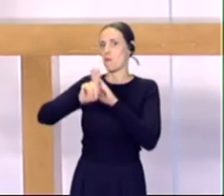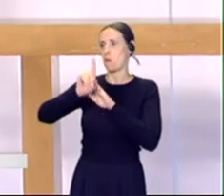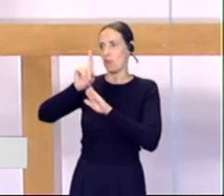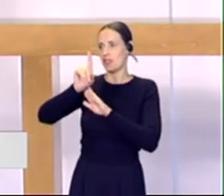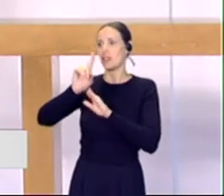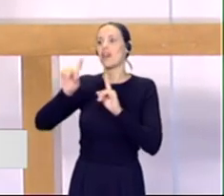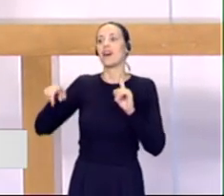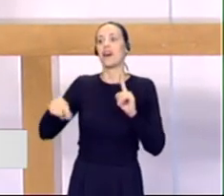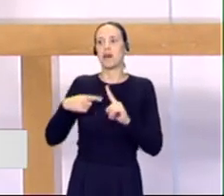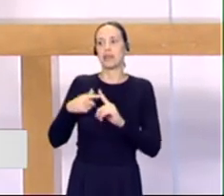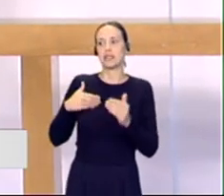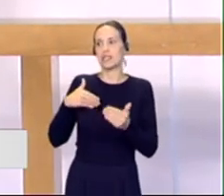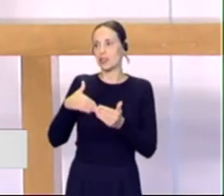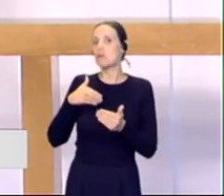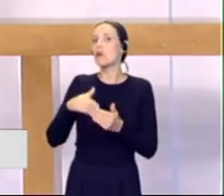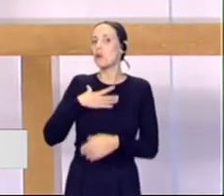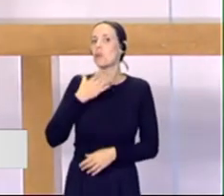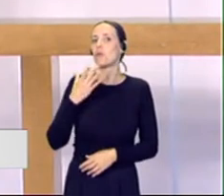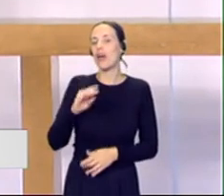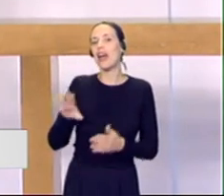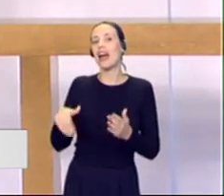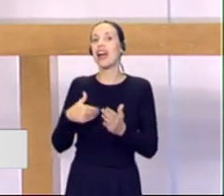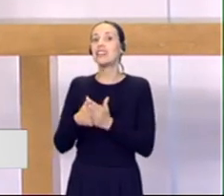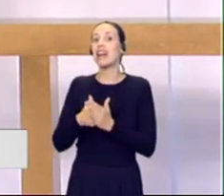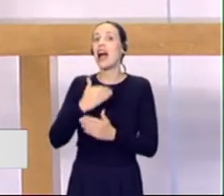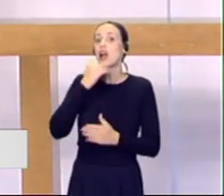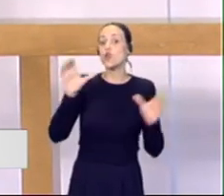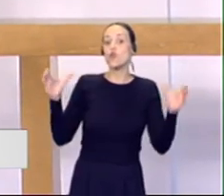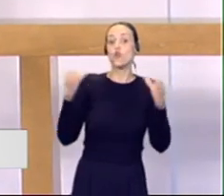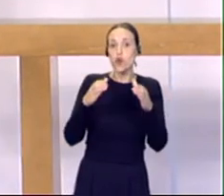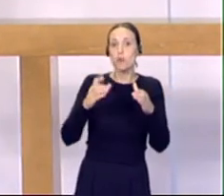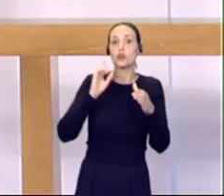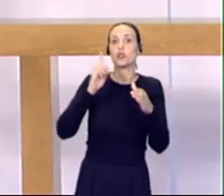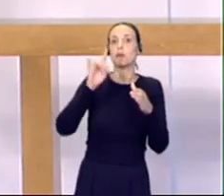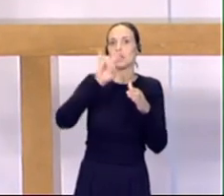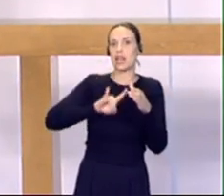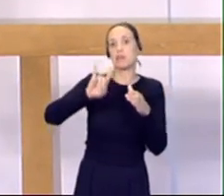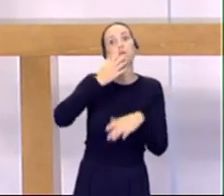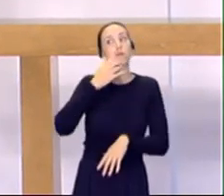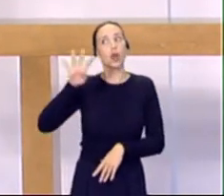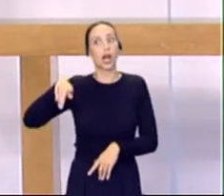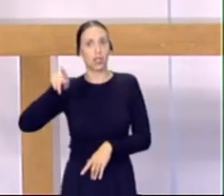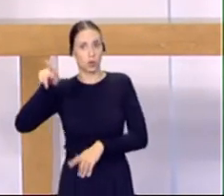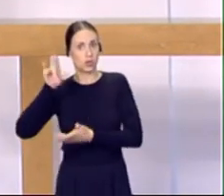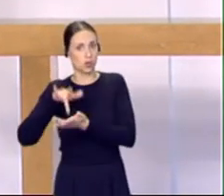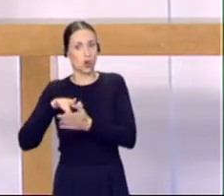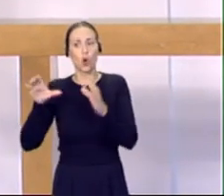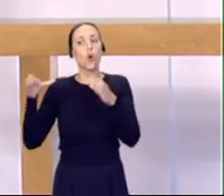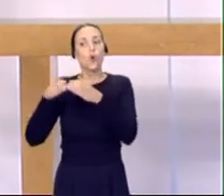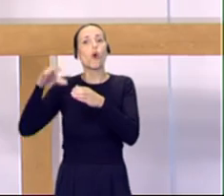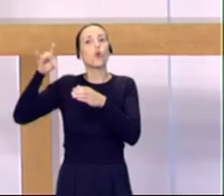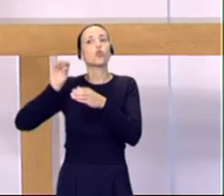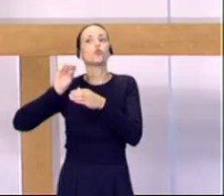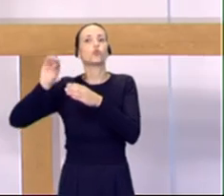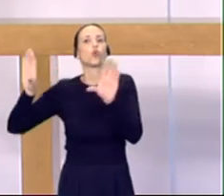Y pronto no descartemos que a lo mejor haya que hacer algún grupo solo con equipos canarios, como sucede, por ejemplo, en Cataluña, que hay un grupo solo con